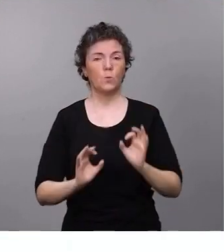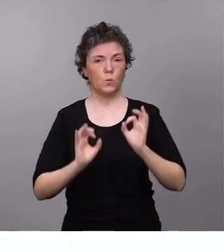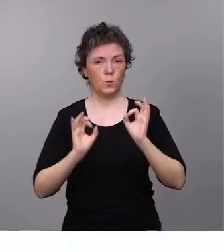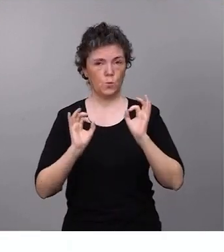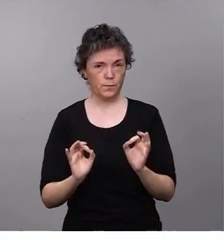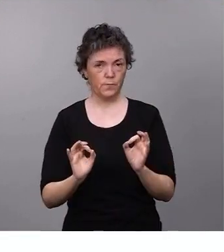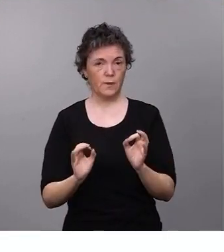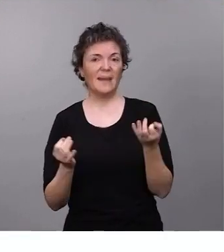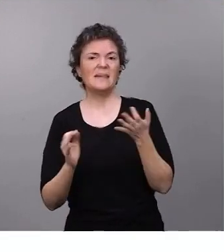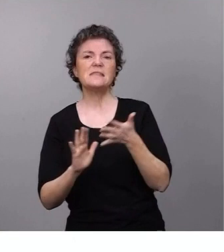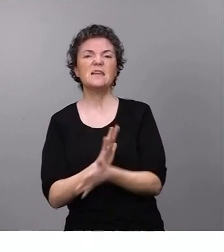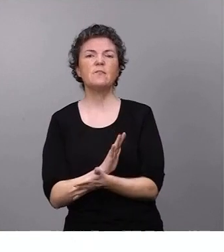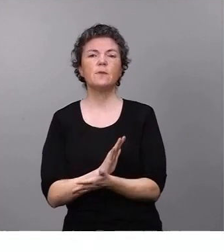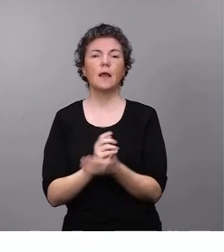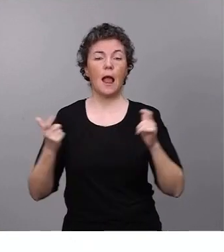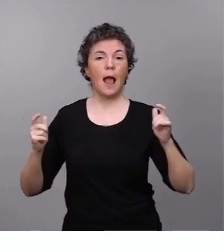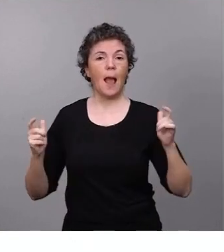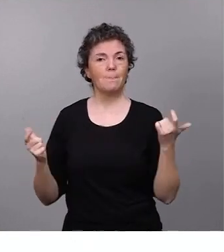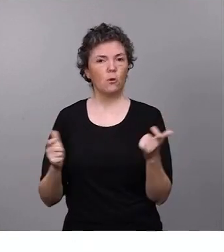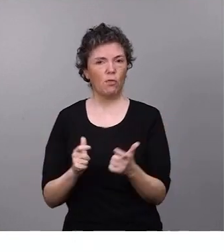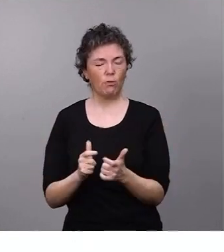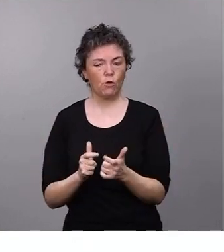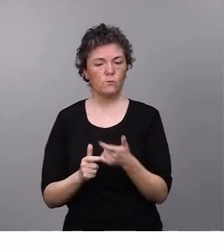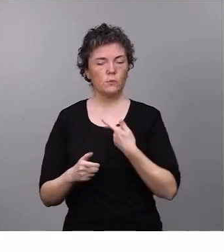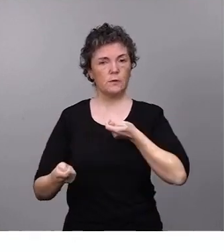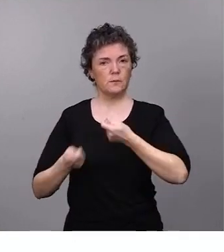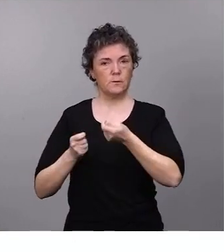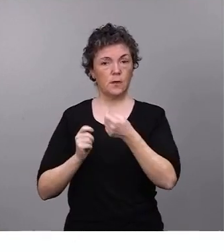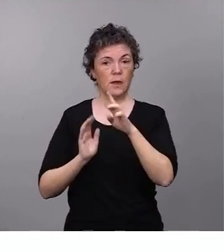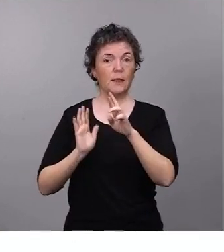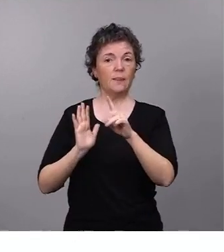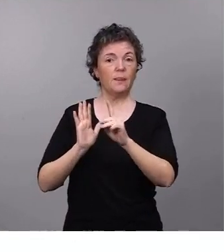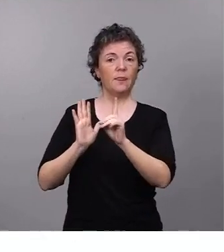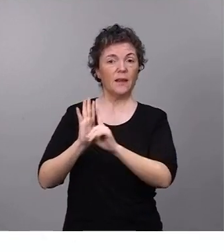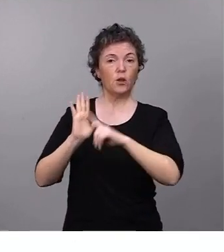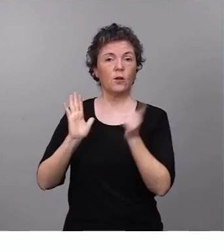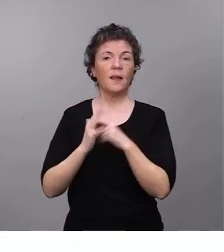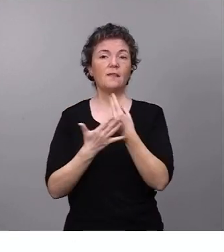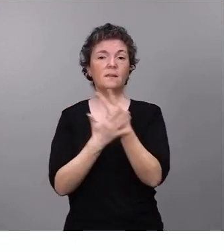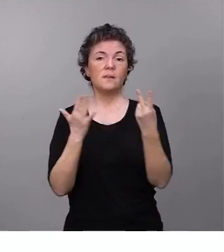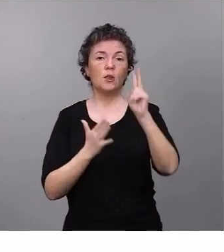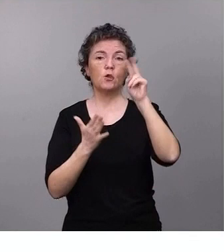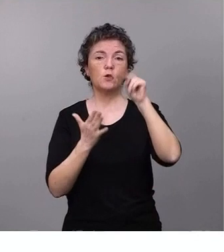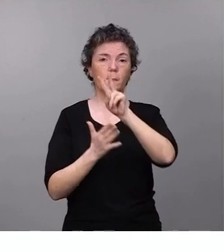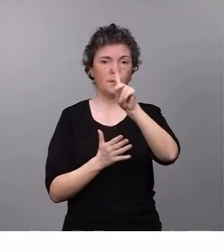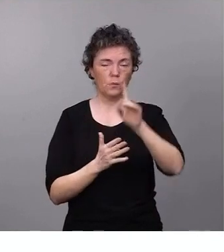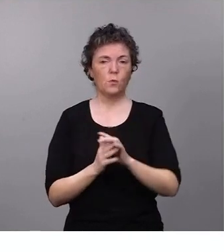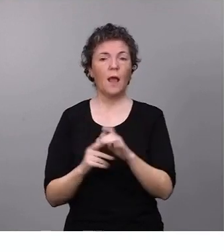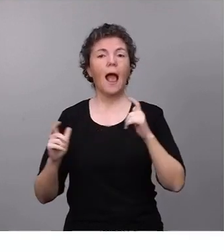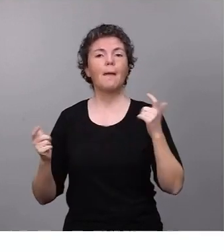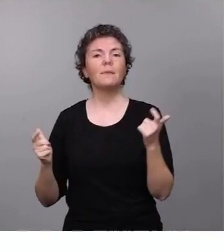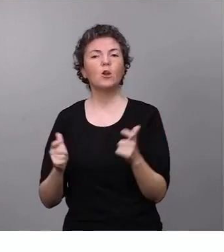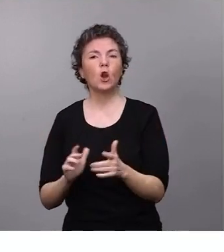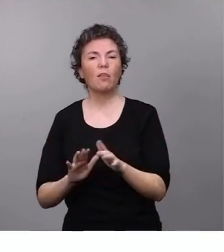la minoración que regulamos en el Decreto Ley 17-2021. La minoración se aplica,